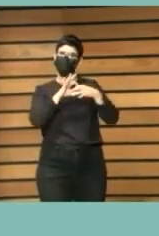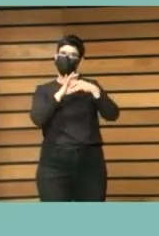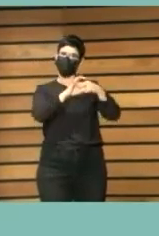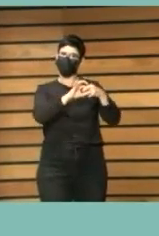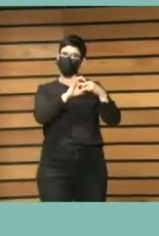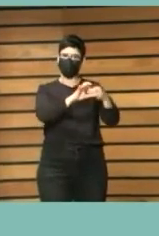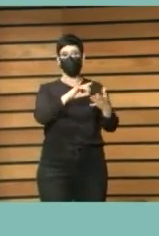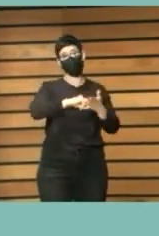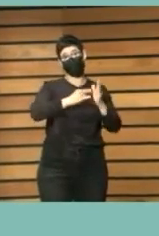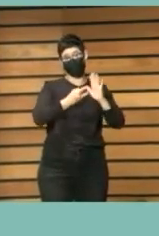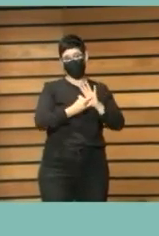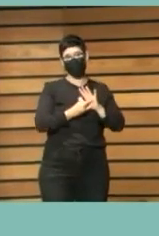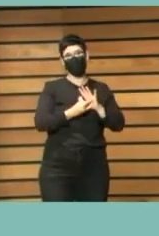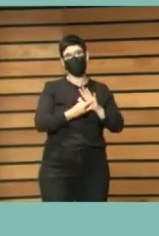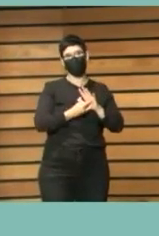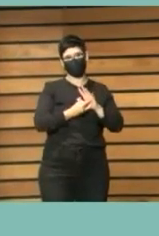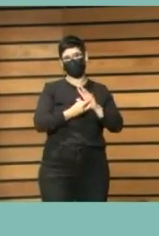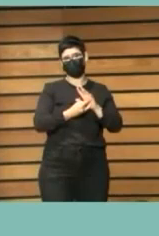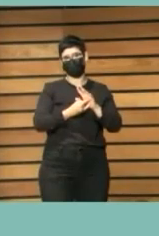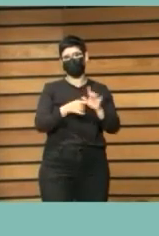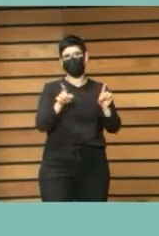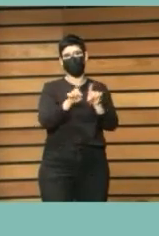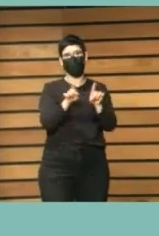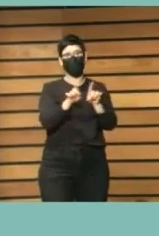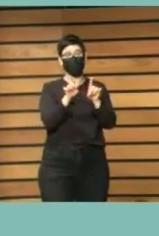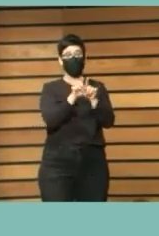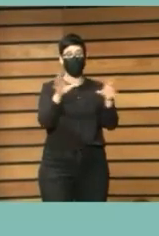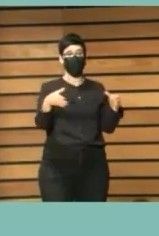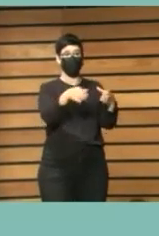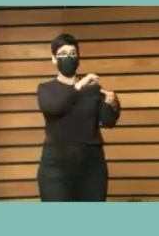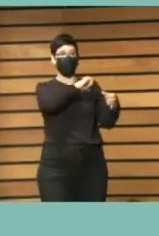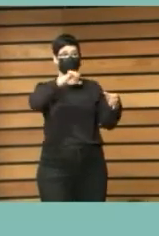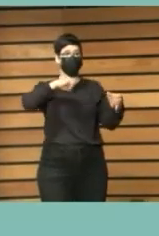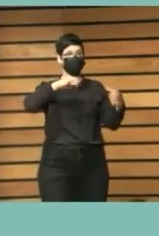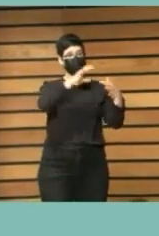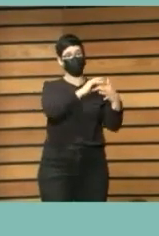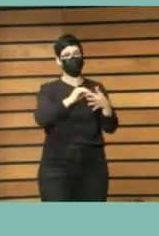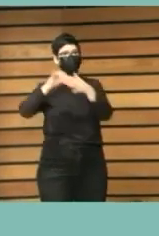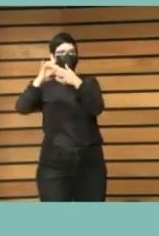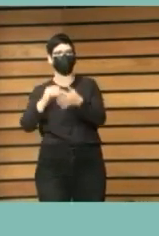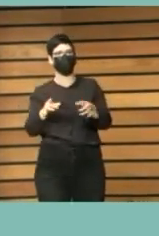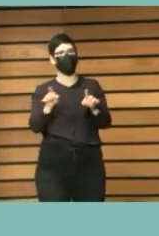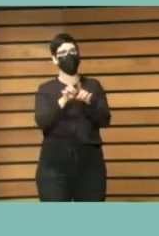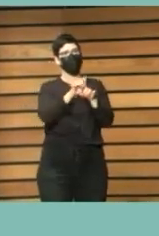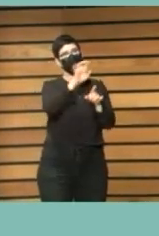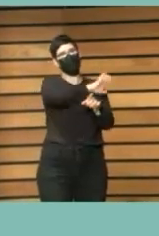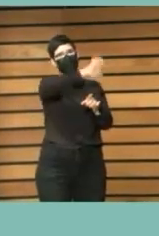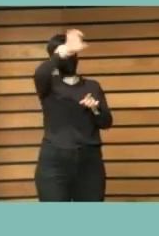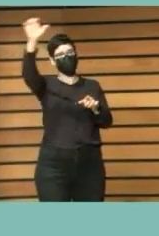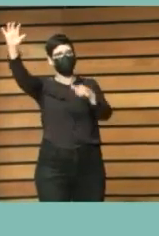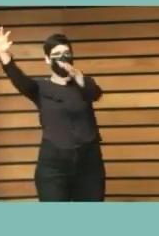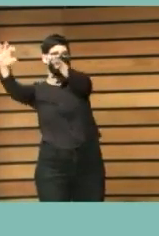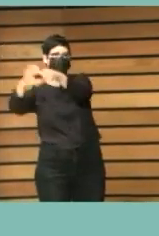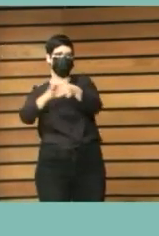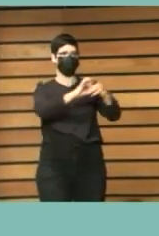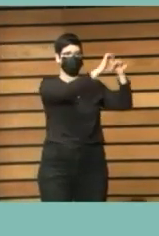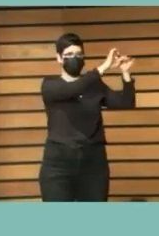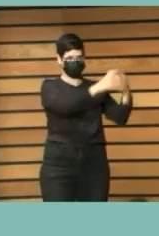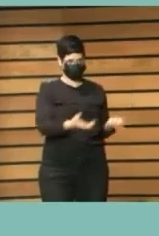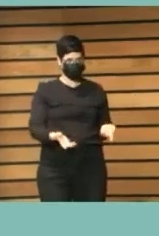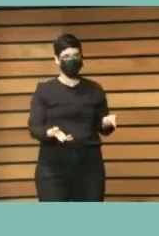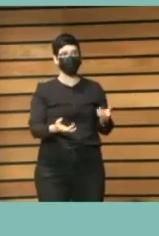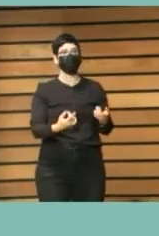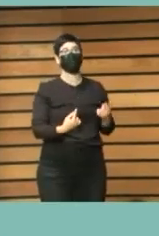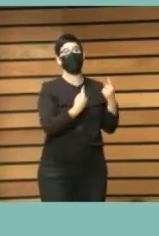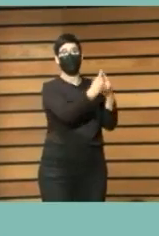esos proyectos que se lideran a nivel de comunidad autónoma siguiendo el DITCOMP que es a nivel europeo es como cada comunidad autónoma lo